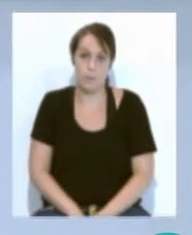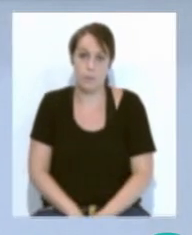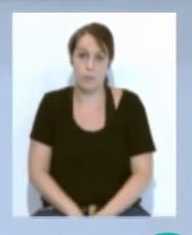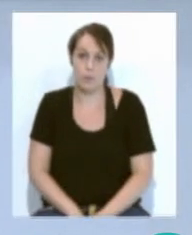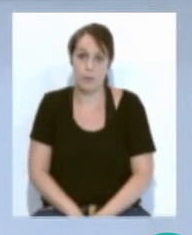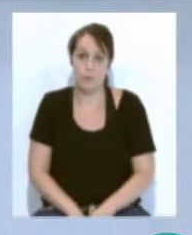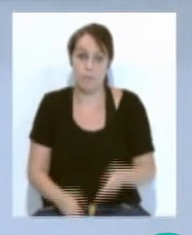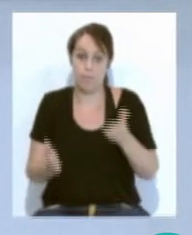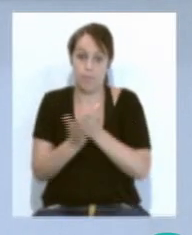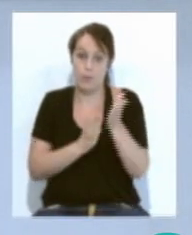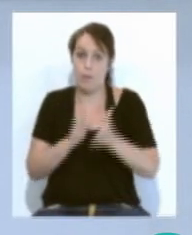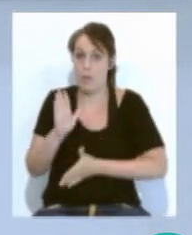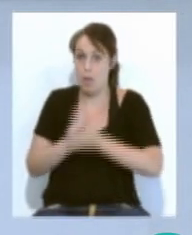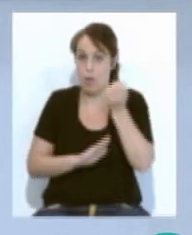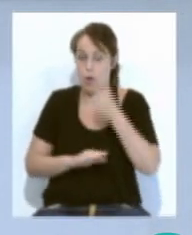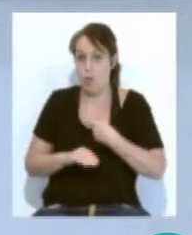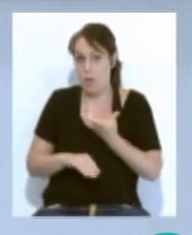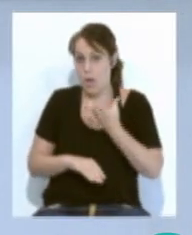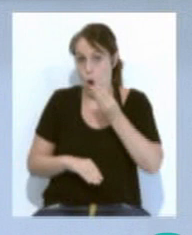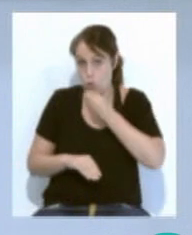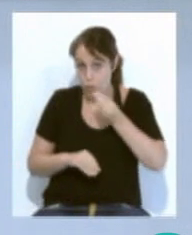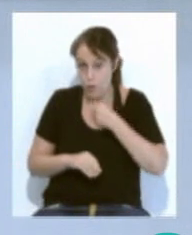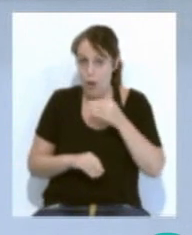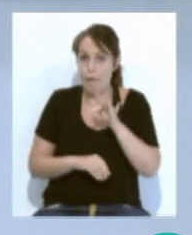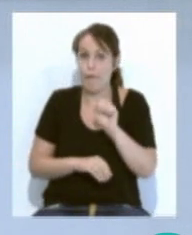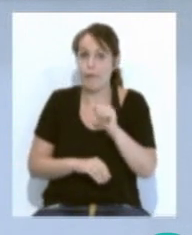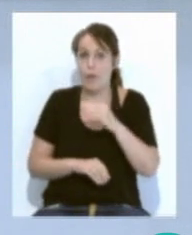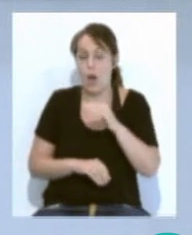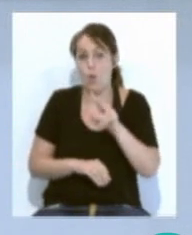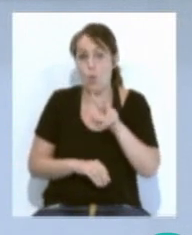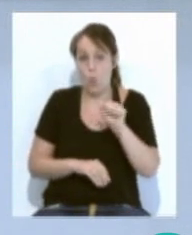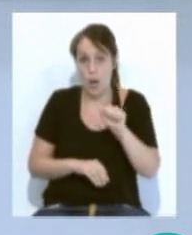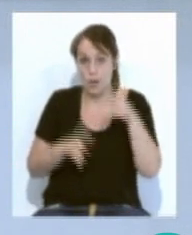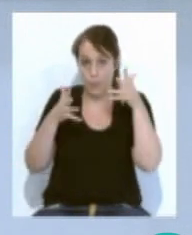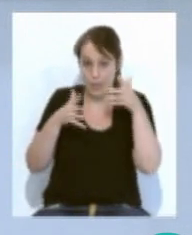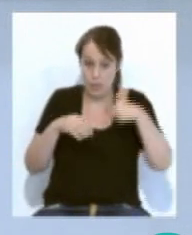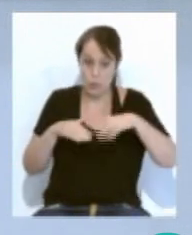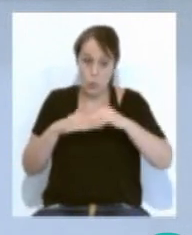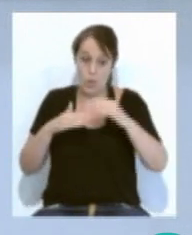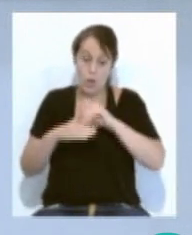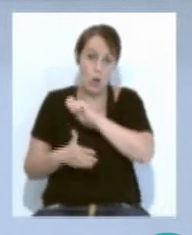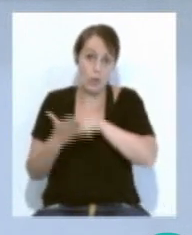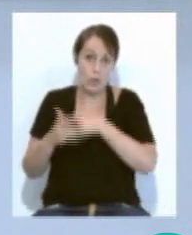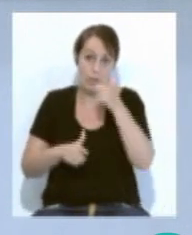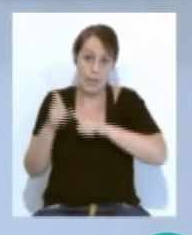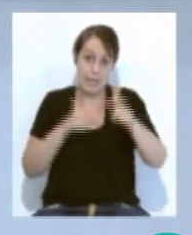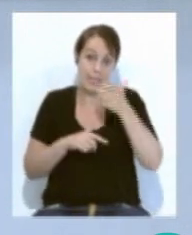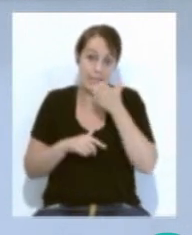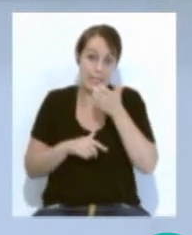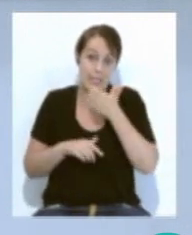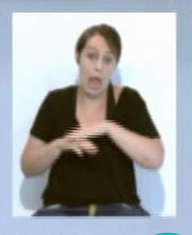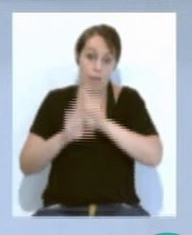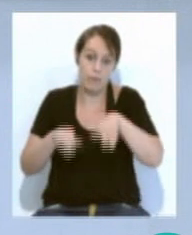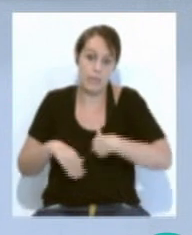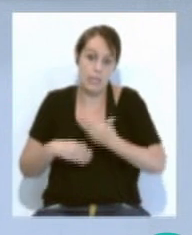Por parte de la Federación de Consumidores Facua, recomendaciones de cara a los usuarios que hayan contratado viajes que finalmente necesiten